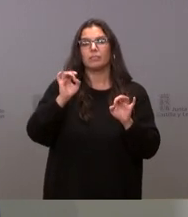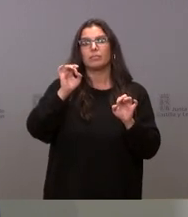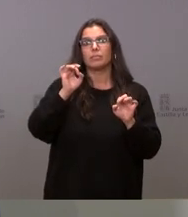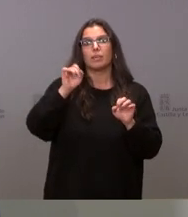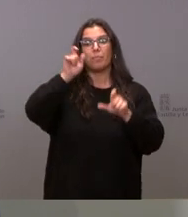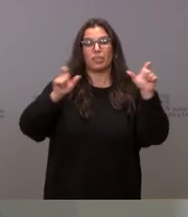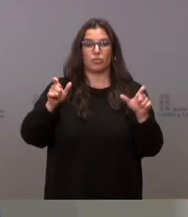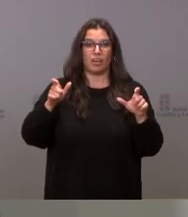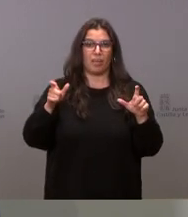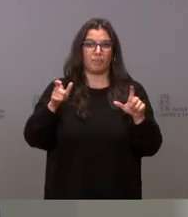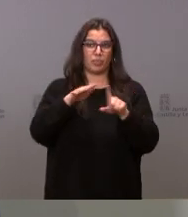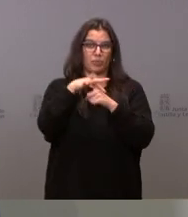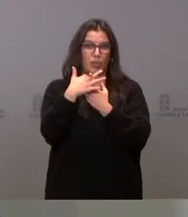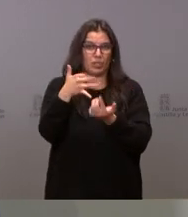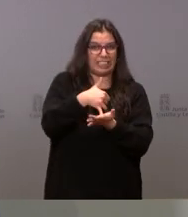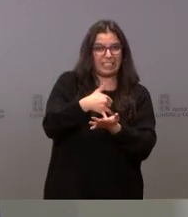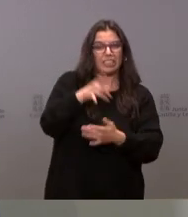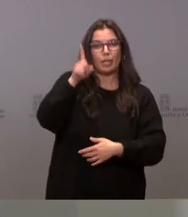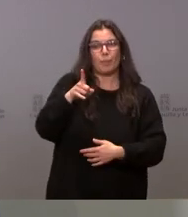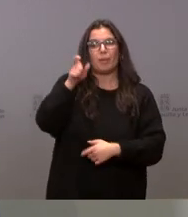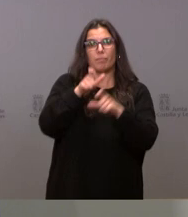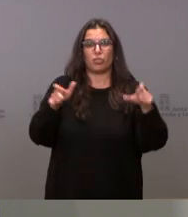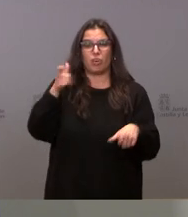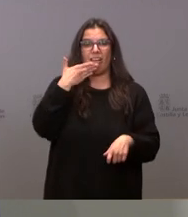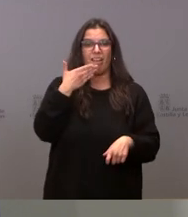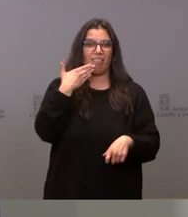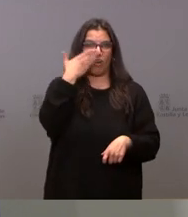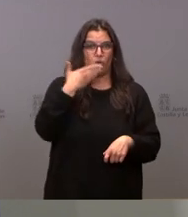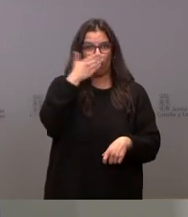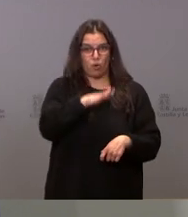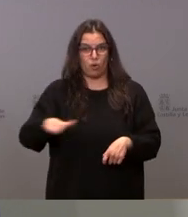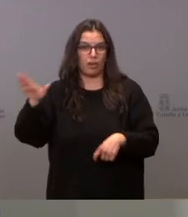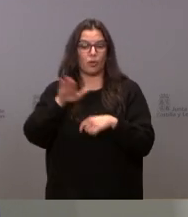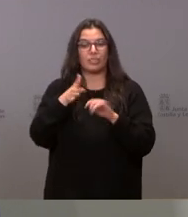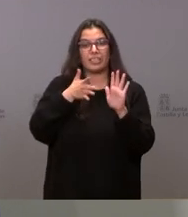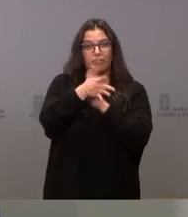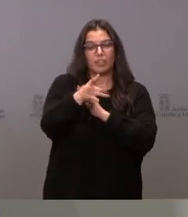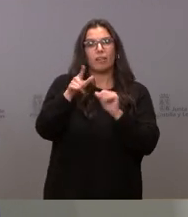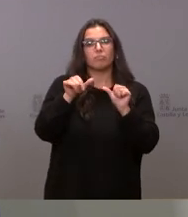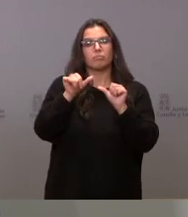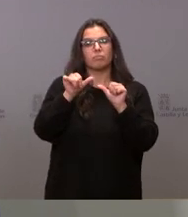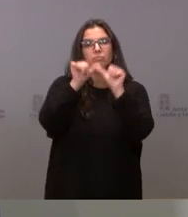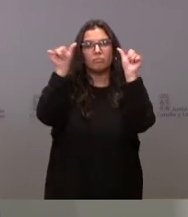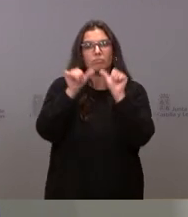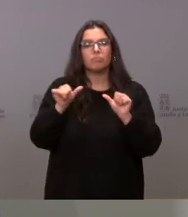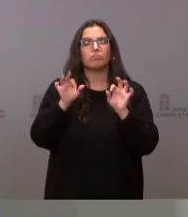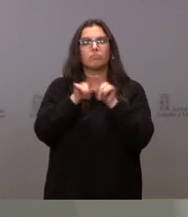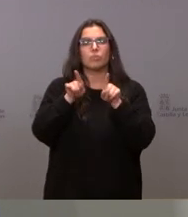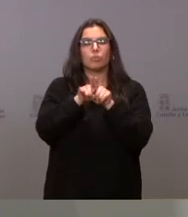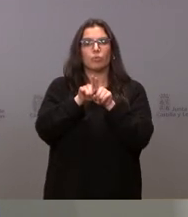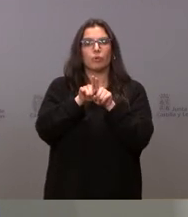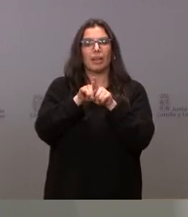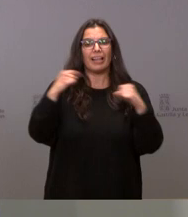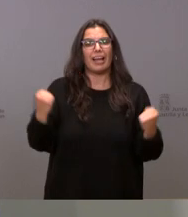vulnerable y a los escolares. Este plan a permitir establecer un marco adecuado para el desarrollo de las actuaciones